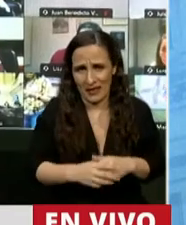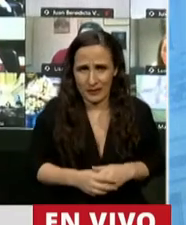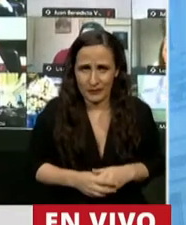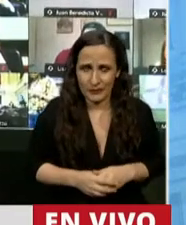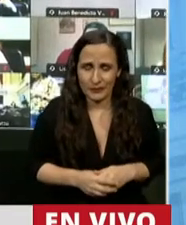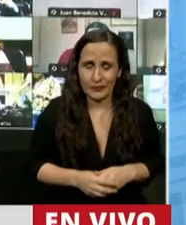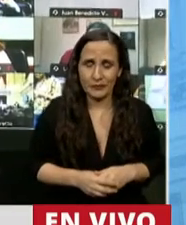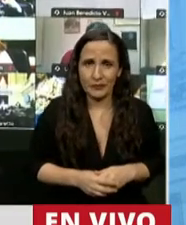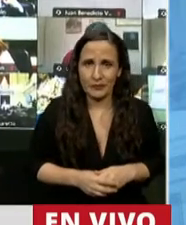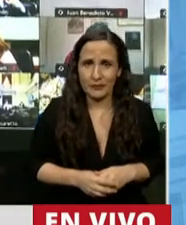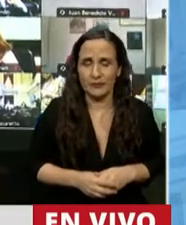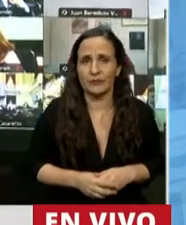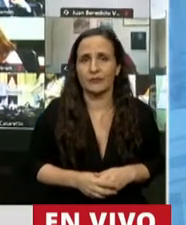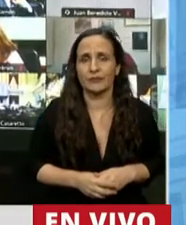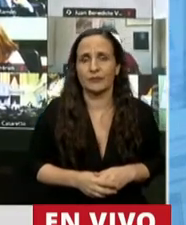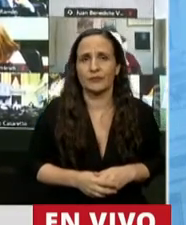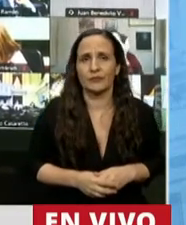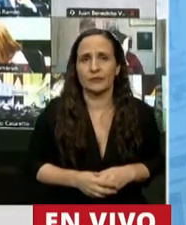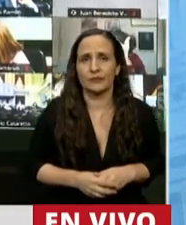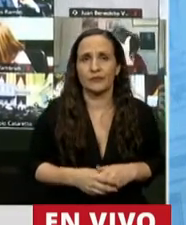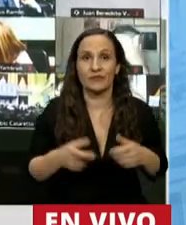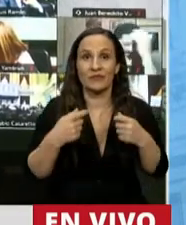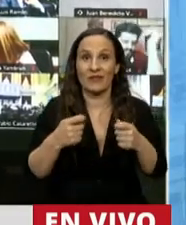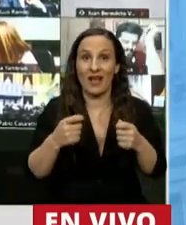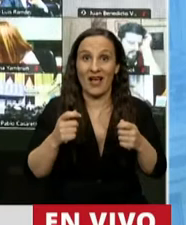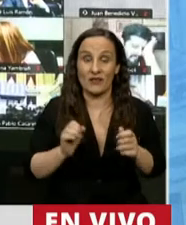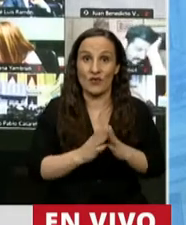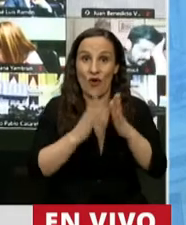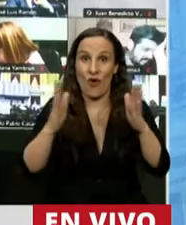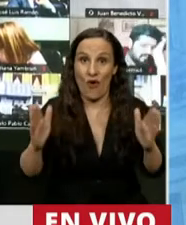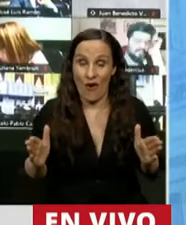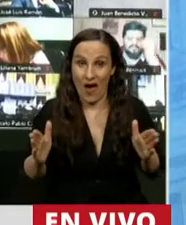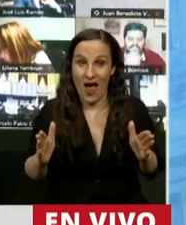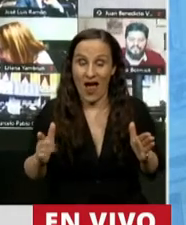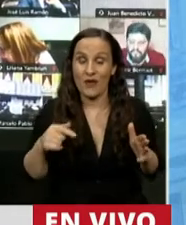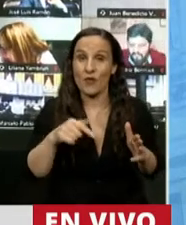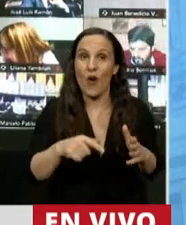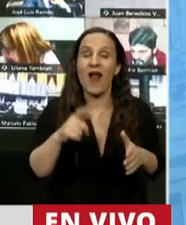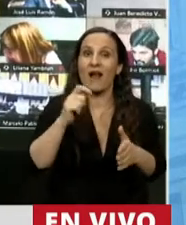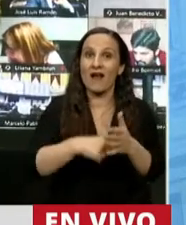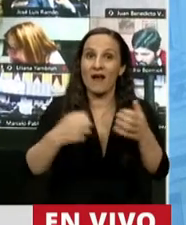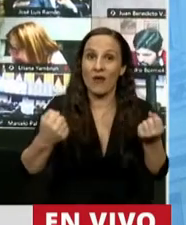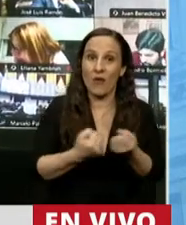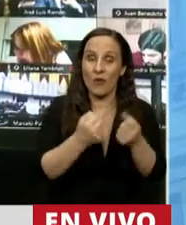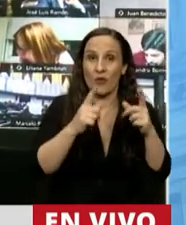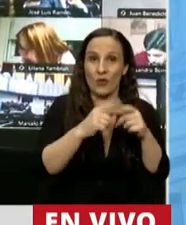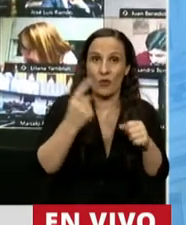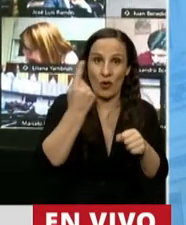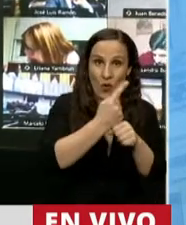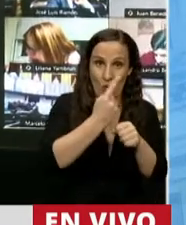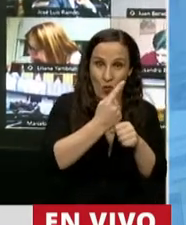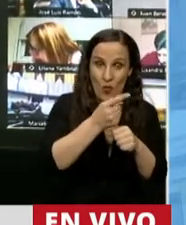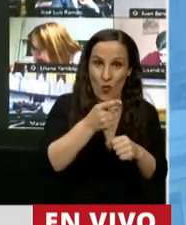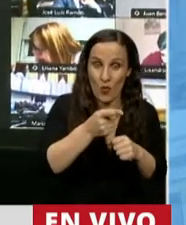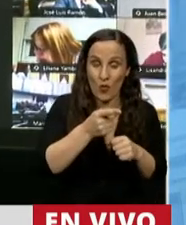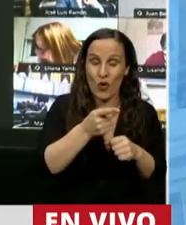Entonces decía, que el gasto anual que demande la transferencia realizada a la Ciudad Autónoma de Buenos Aires en el marco del convenio aprobado por el artículo 1 de la presente